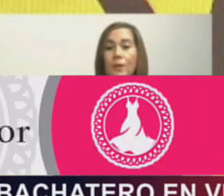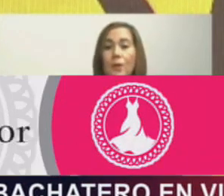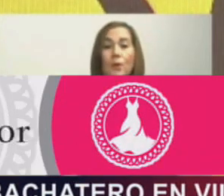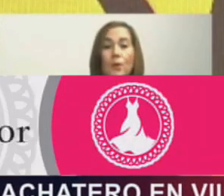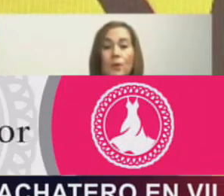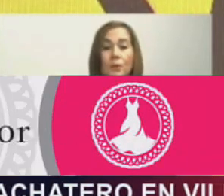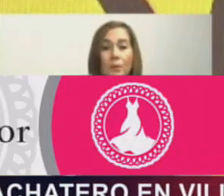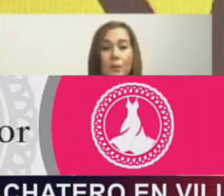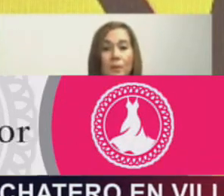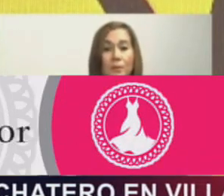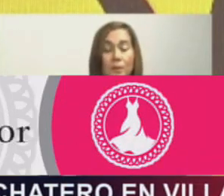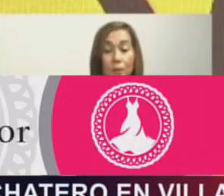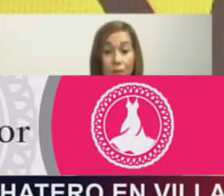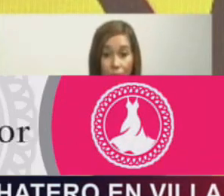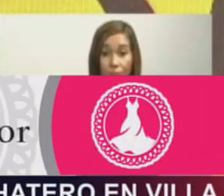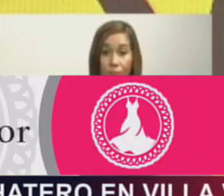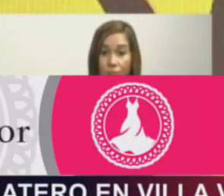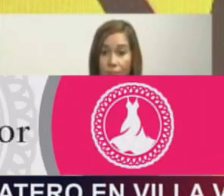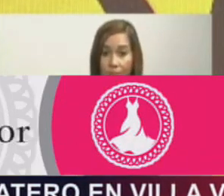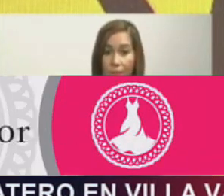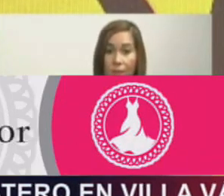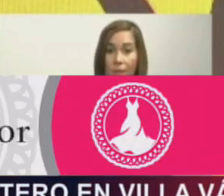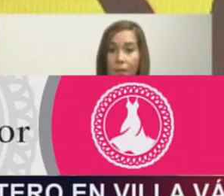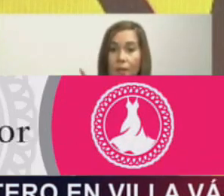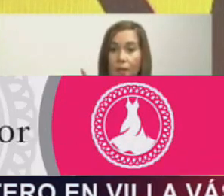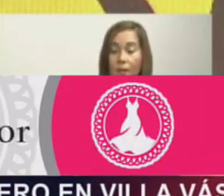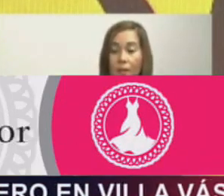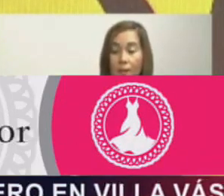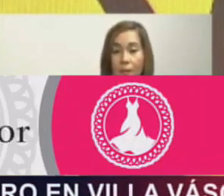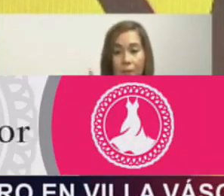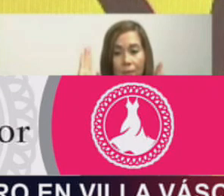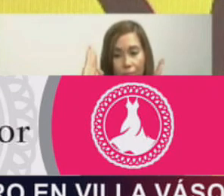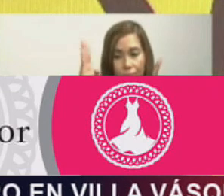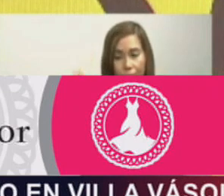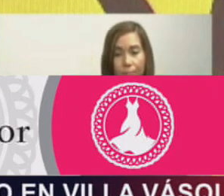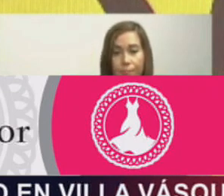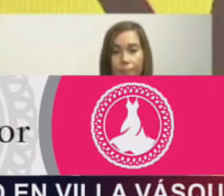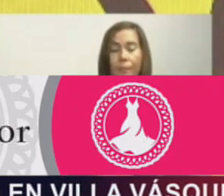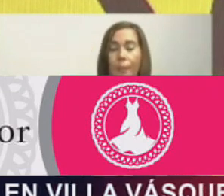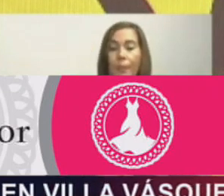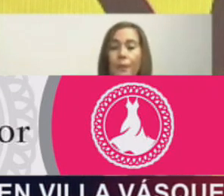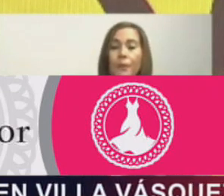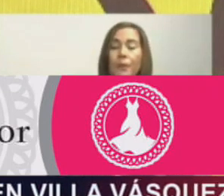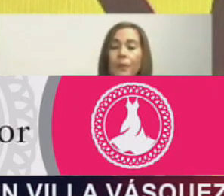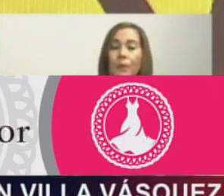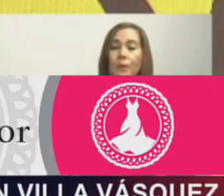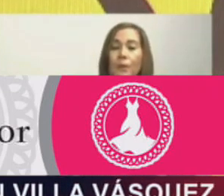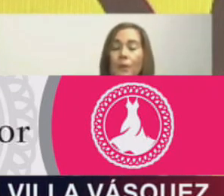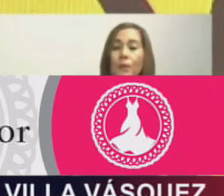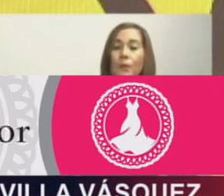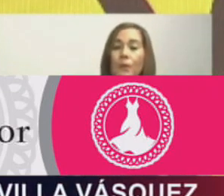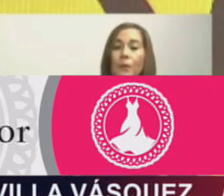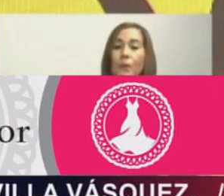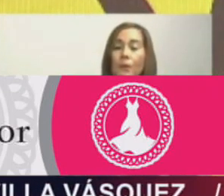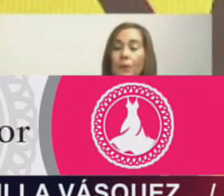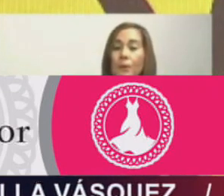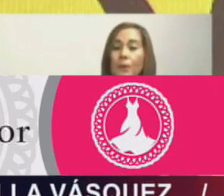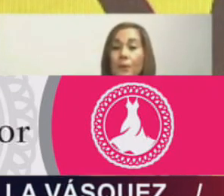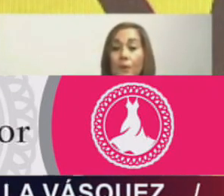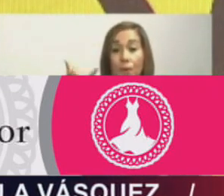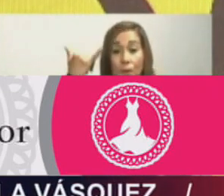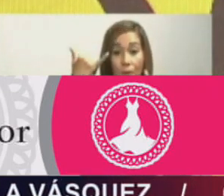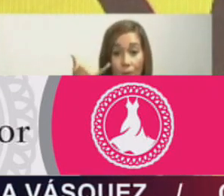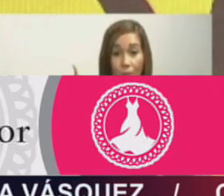de la red hospitalaria y el primer nivel de atención. Hoy día, nuestra prioridad es la